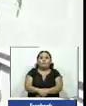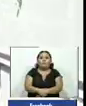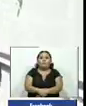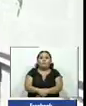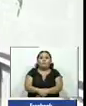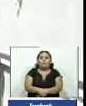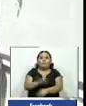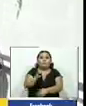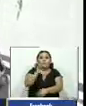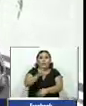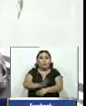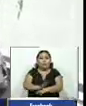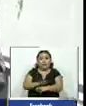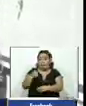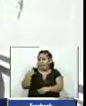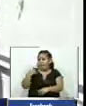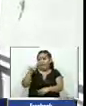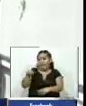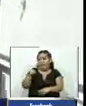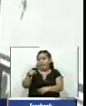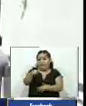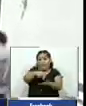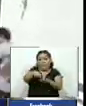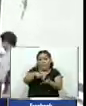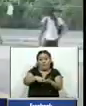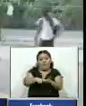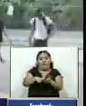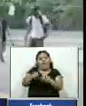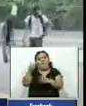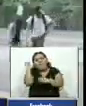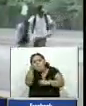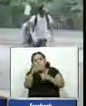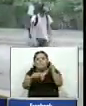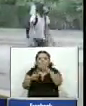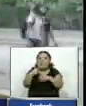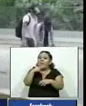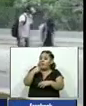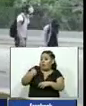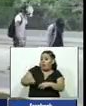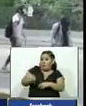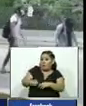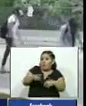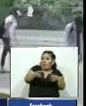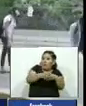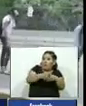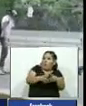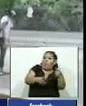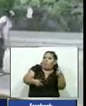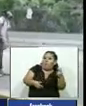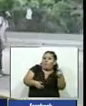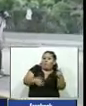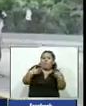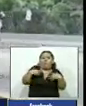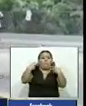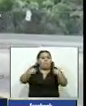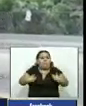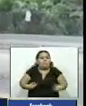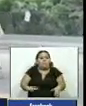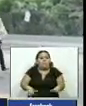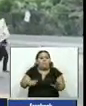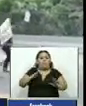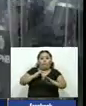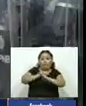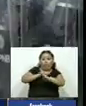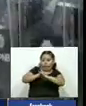El jueves estallaron en la capital venezolana enfrentamientos entre estudiantes universitarios y la policía nacional vestidos con ropa